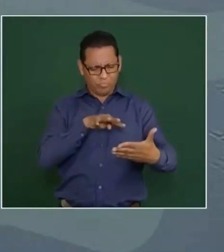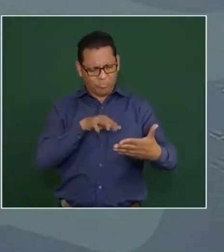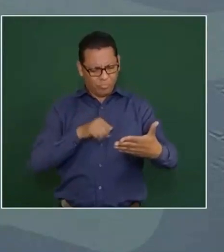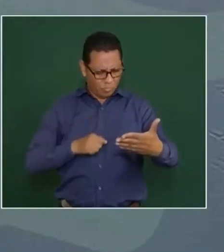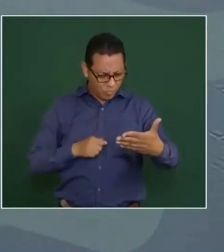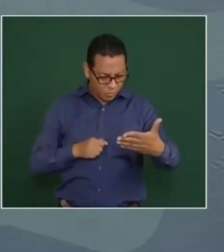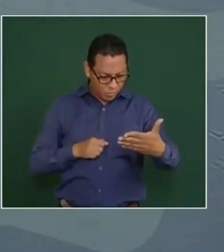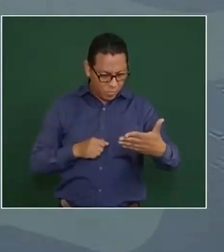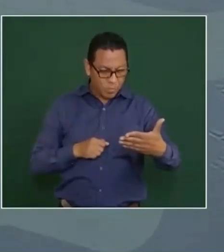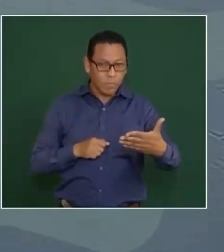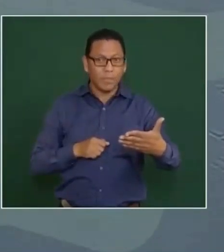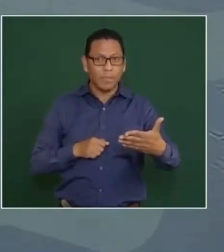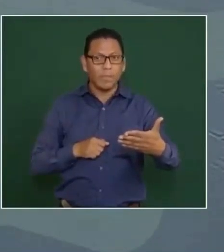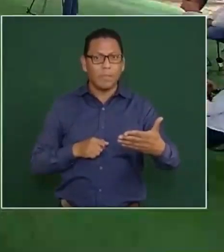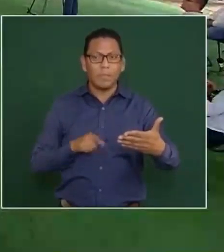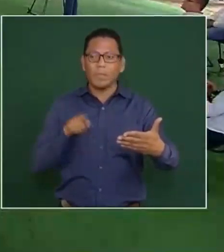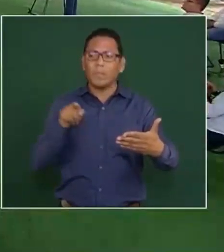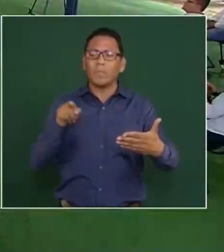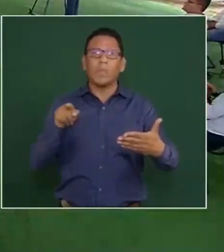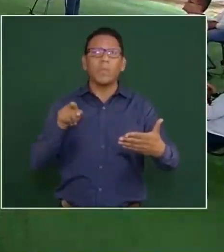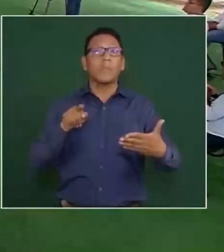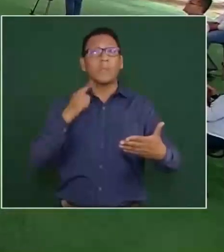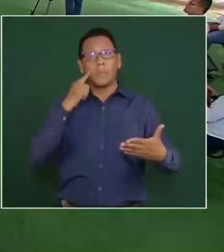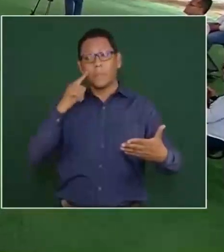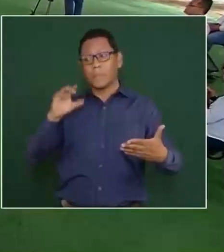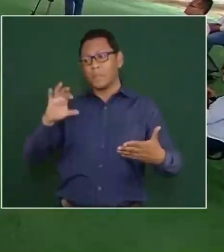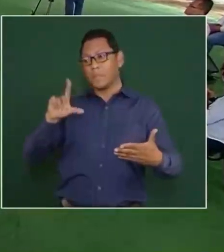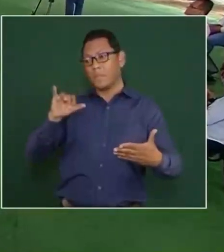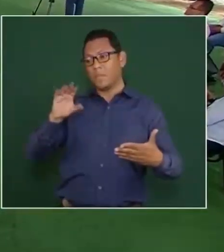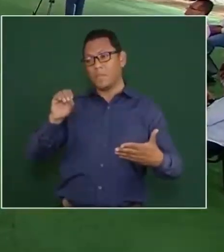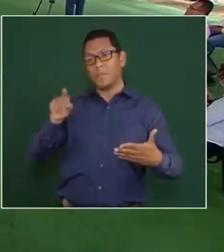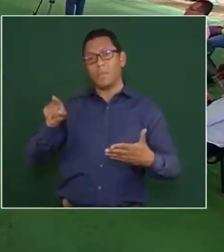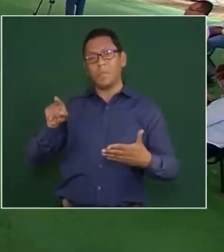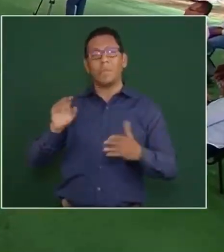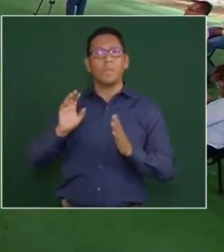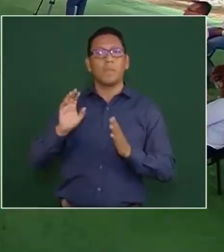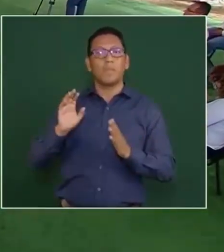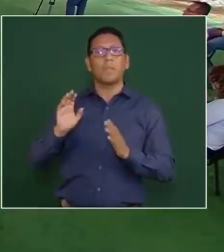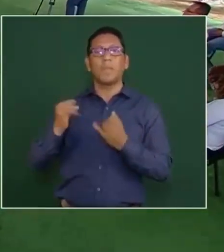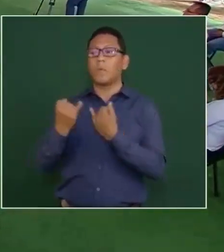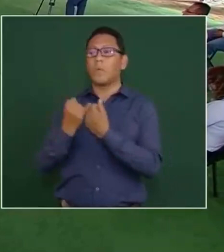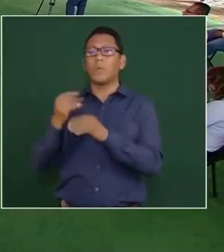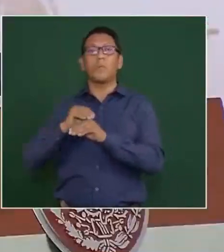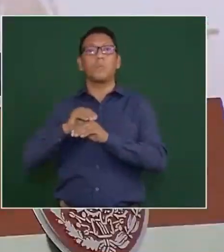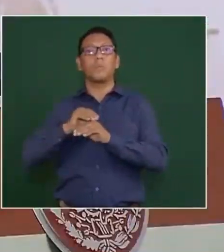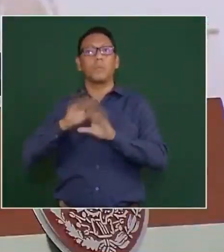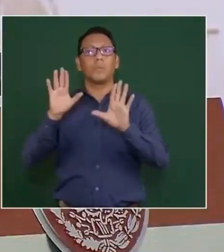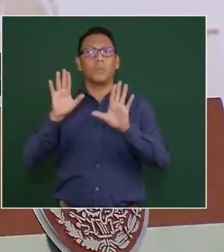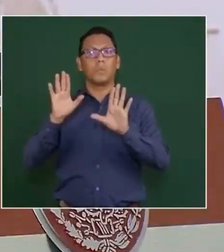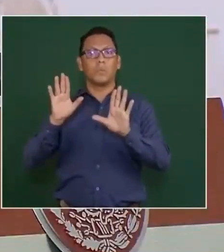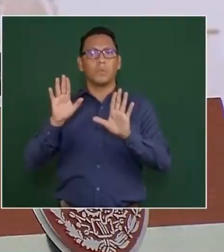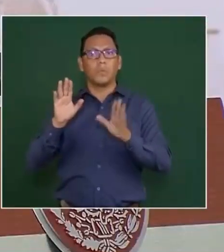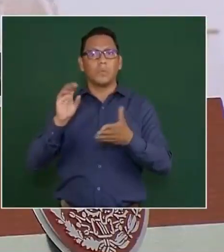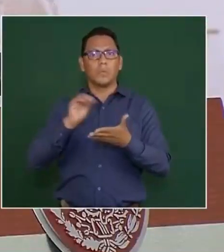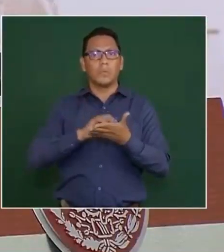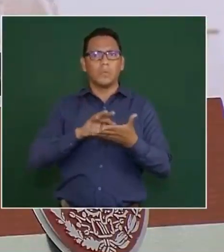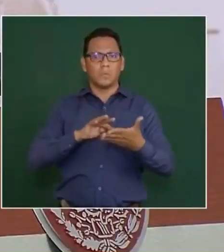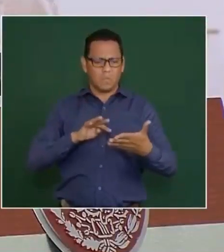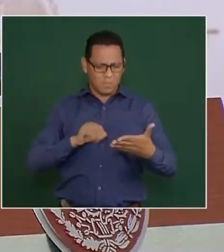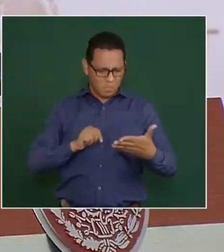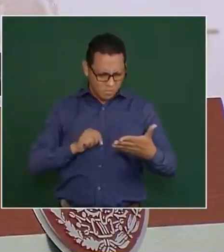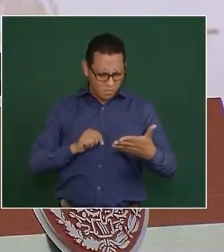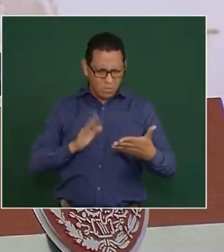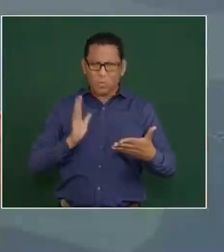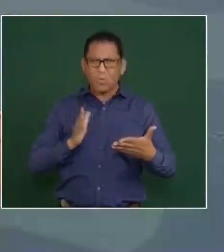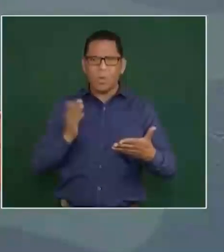en algo que publica Clio o Vuelta, cobrado al gobierno y